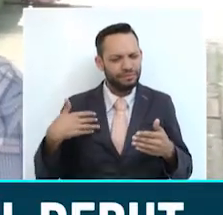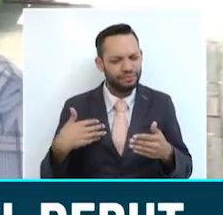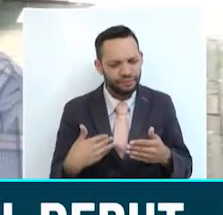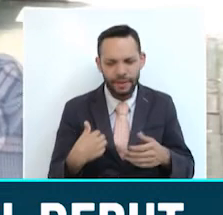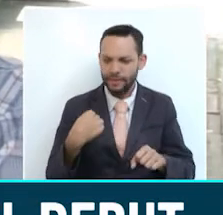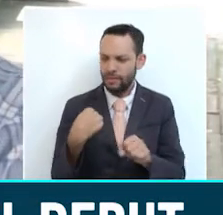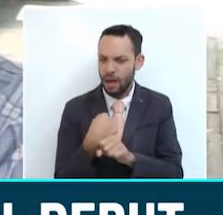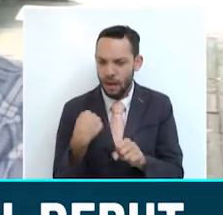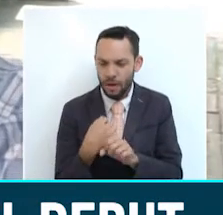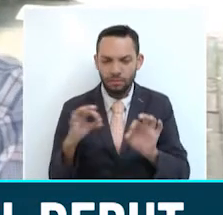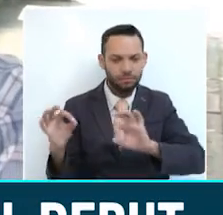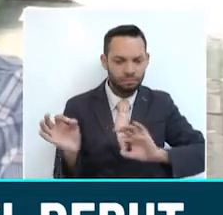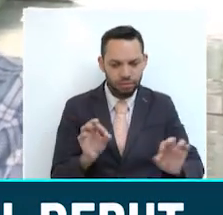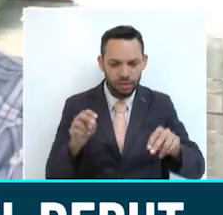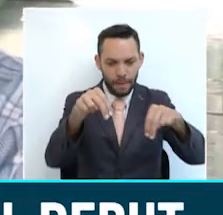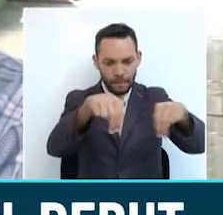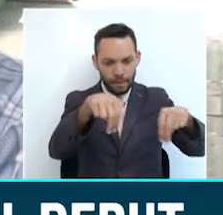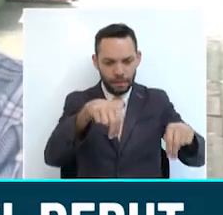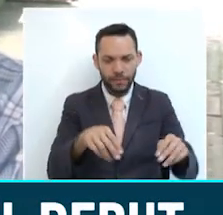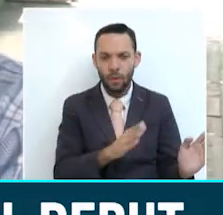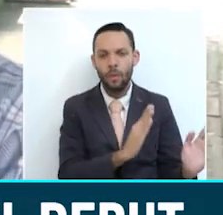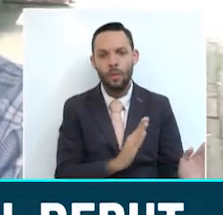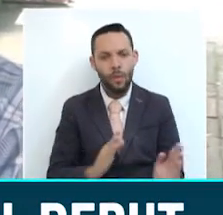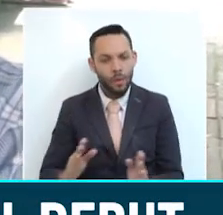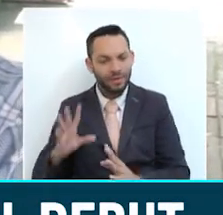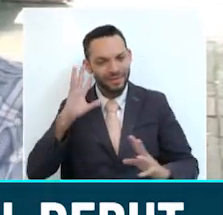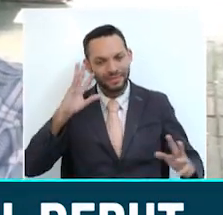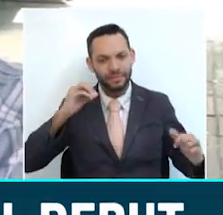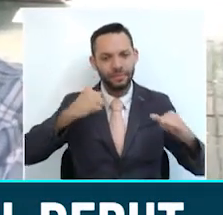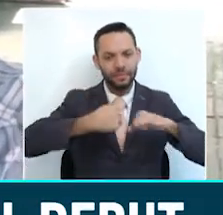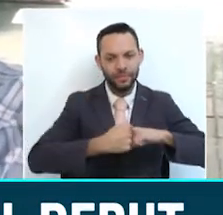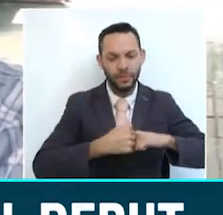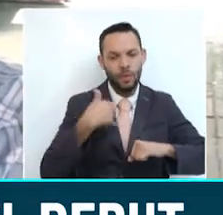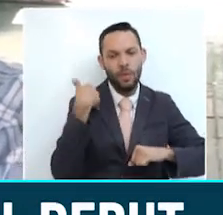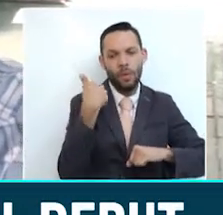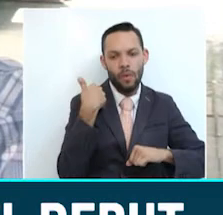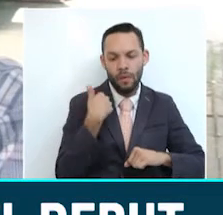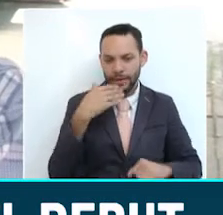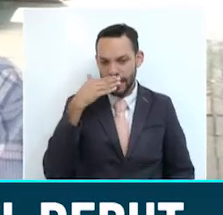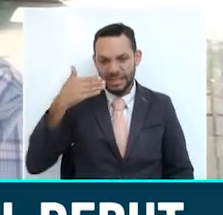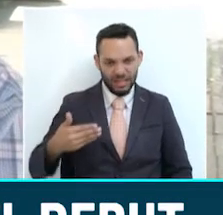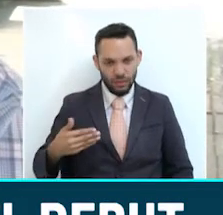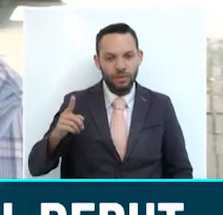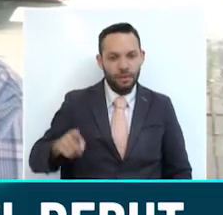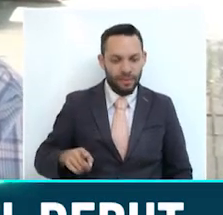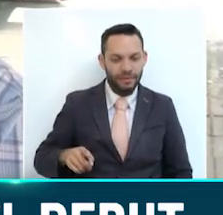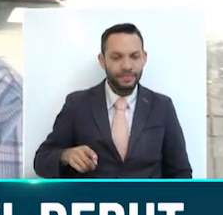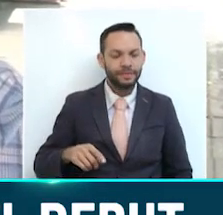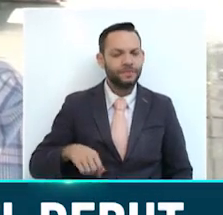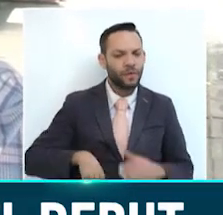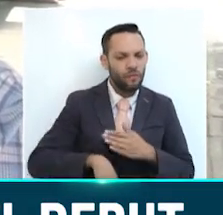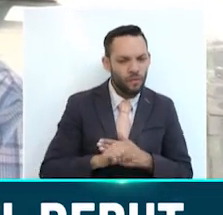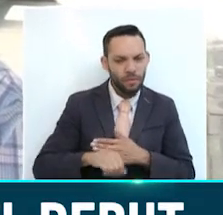todas sus categorías con las selecciones, en tanto en juvenil, prejuvenil e infantil, nuestros torneos departamentales con las selecciones